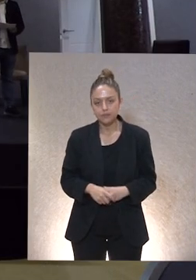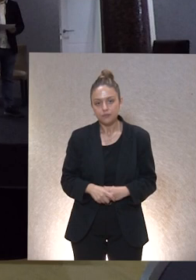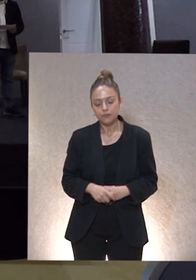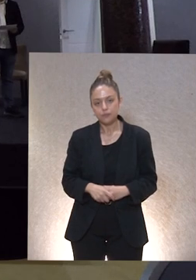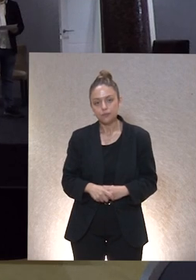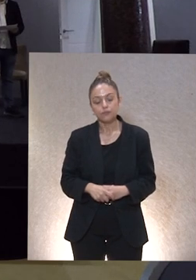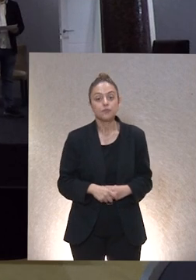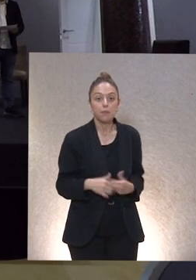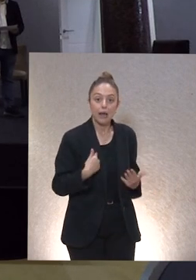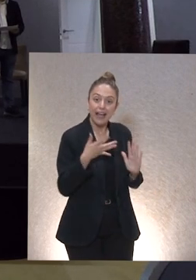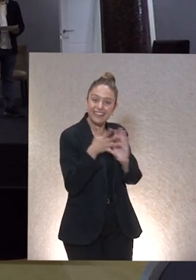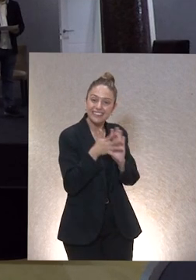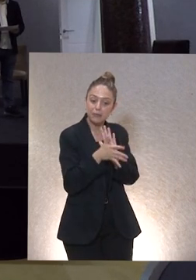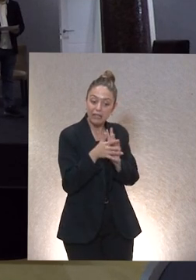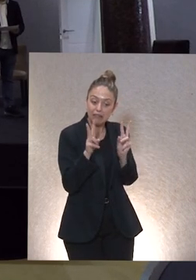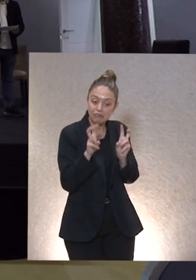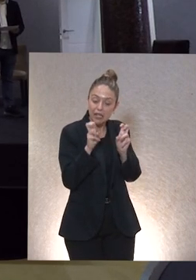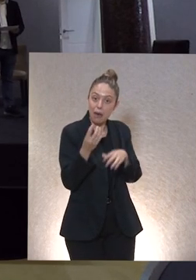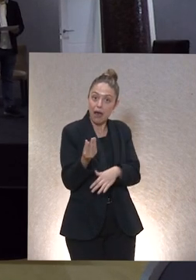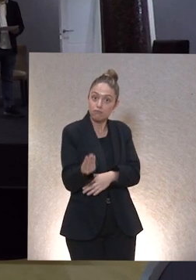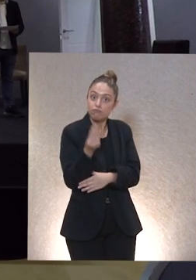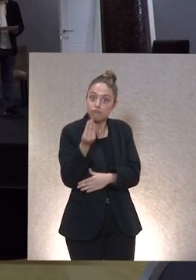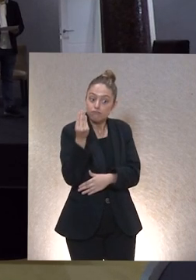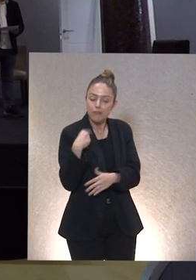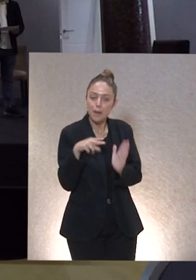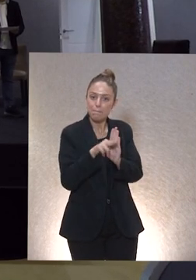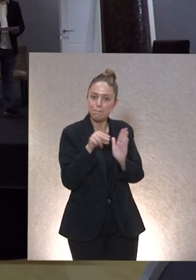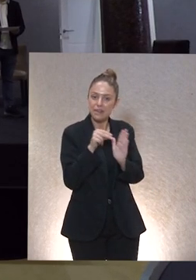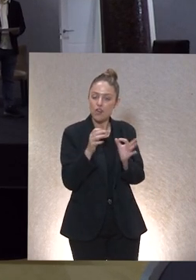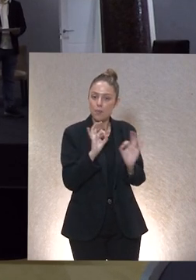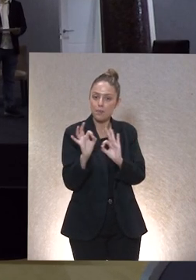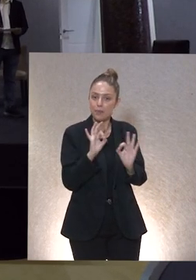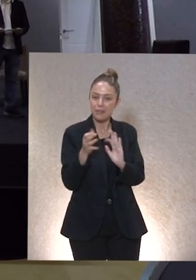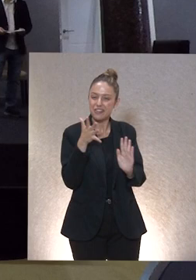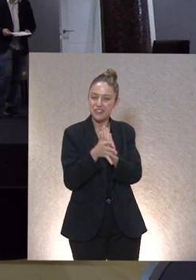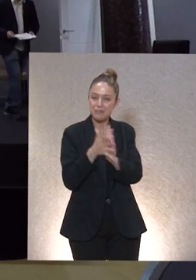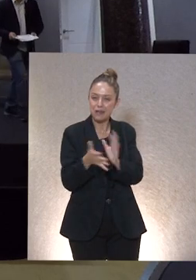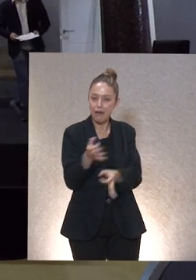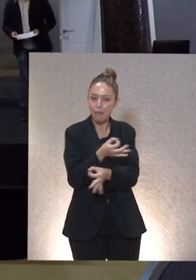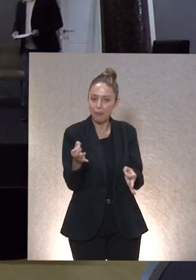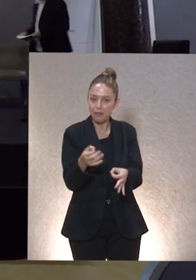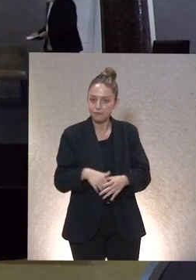Y para explicar mejor este tema, hemos preparado un vídeo que lo explica de maravilla. Adelante, vídeo.